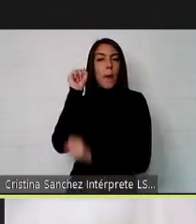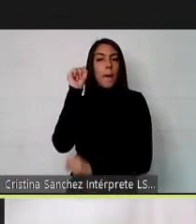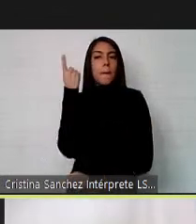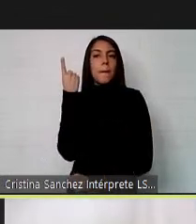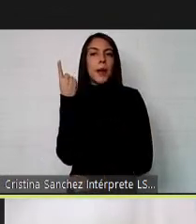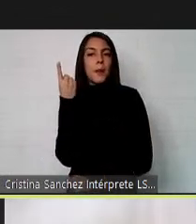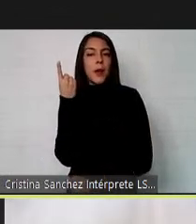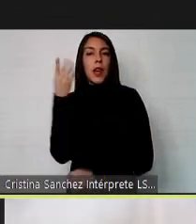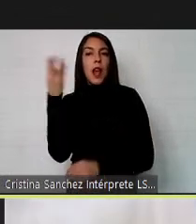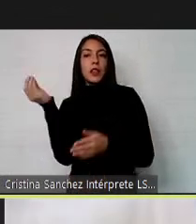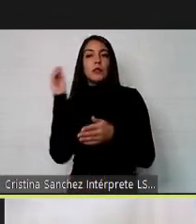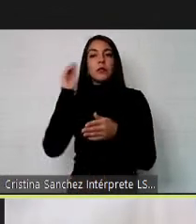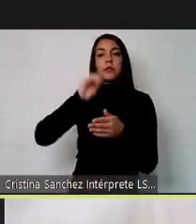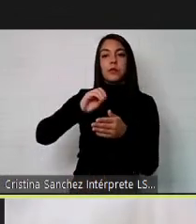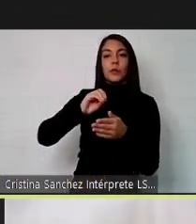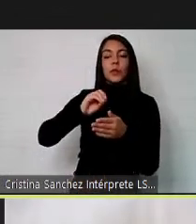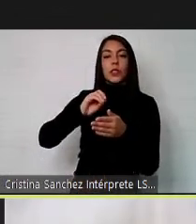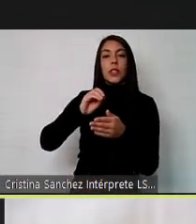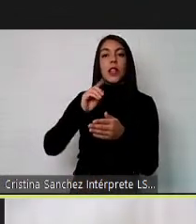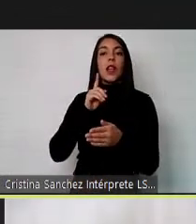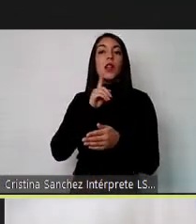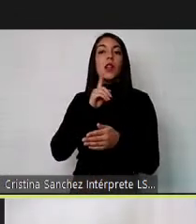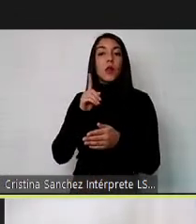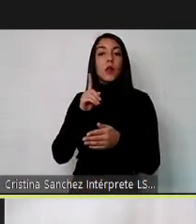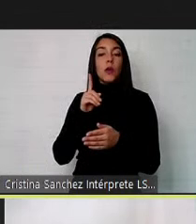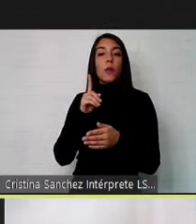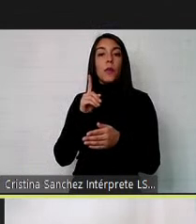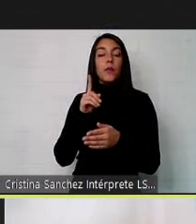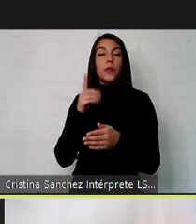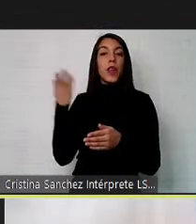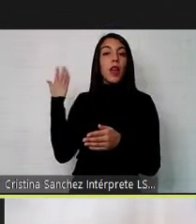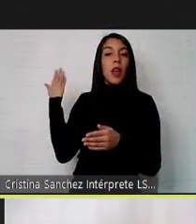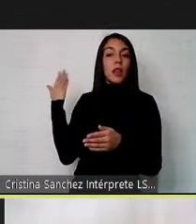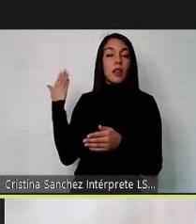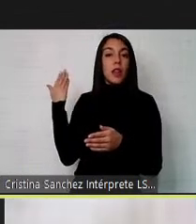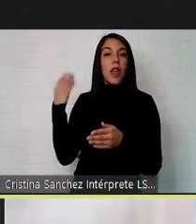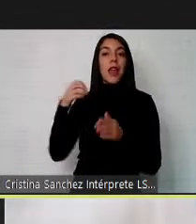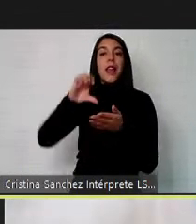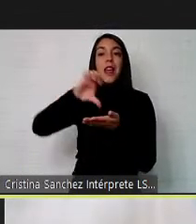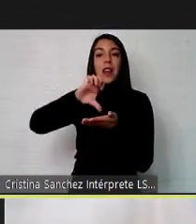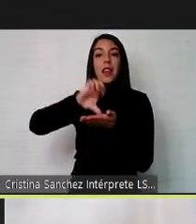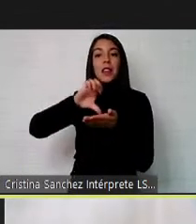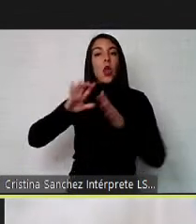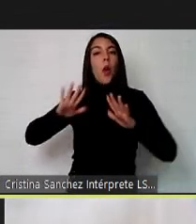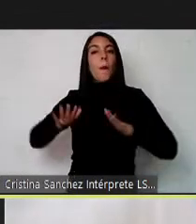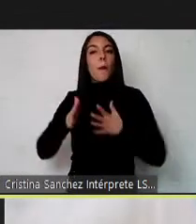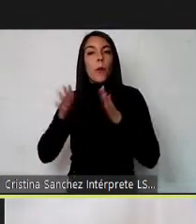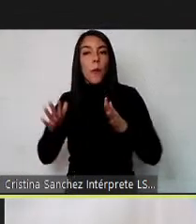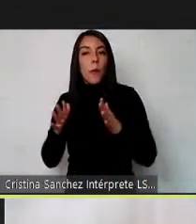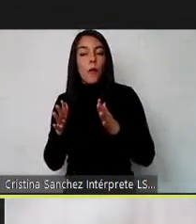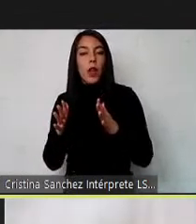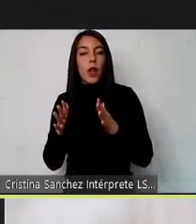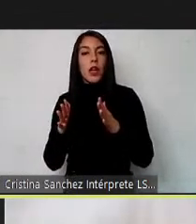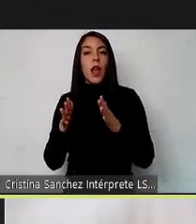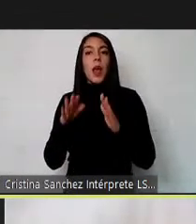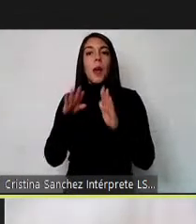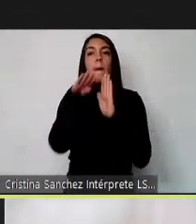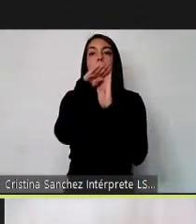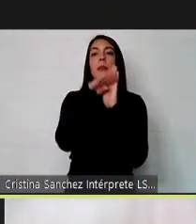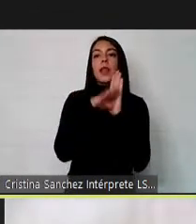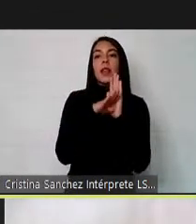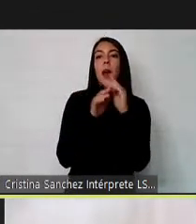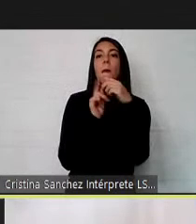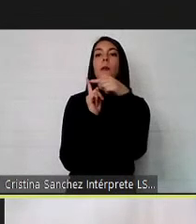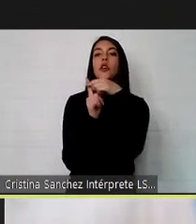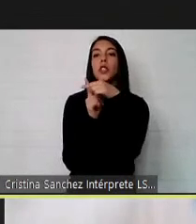incorporaciones que tuvimos fueron primero que el Estado debía promover y aplicar medidas positivas es decir